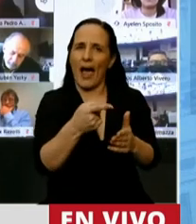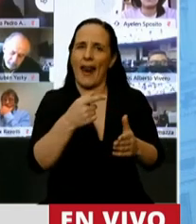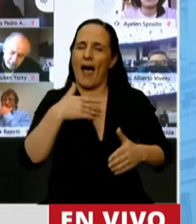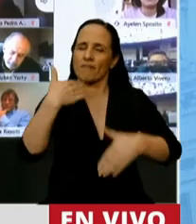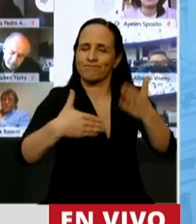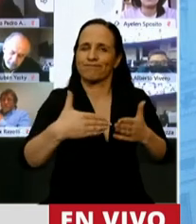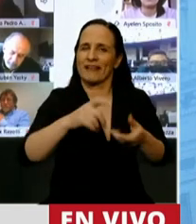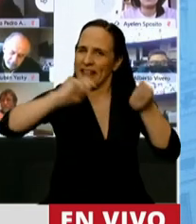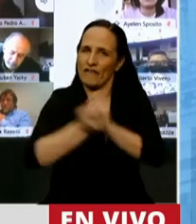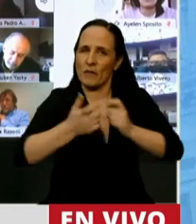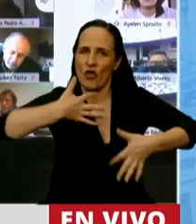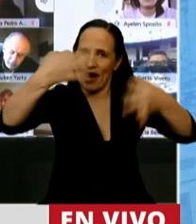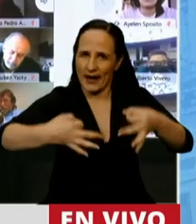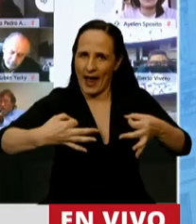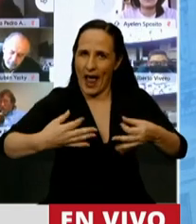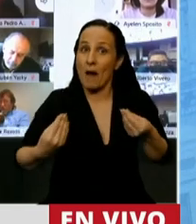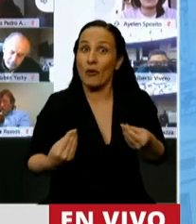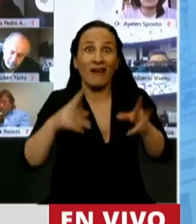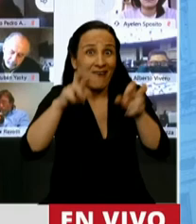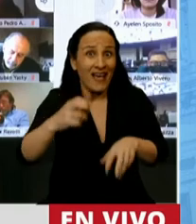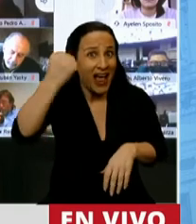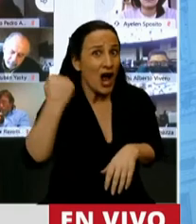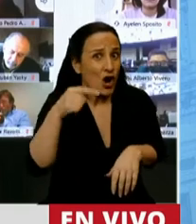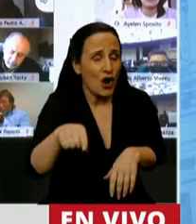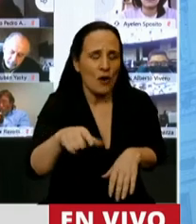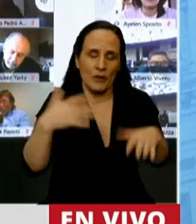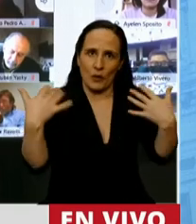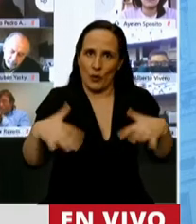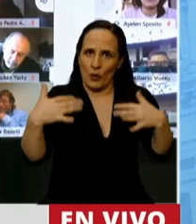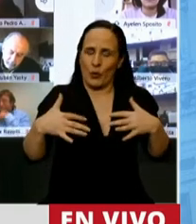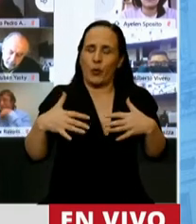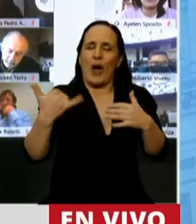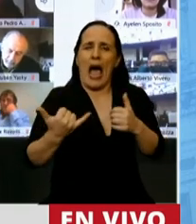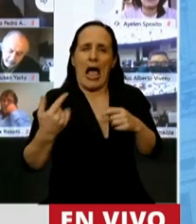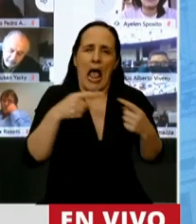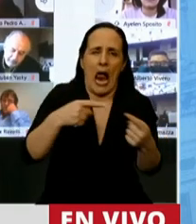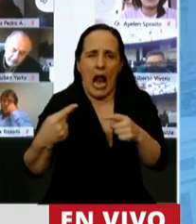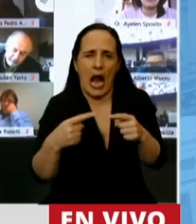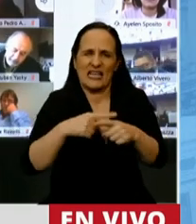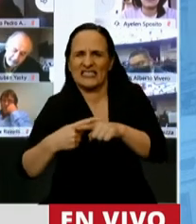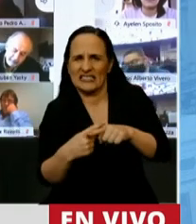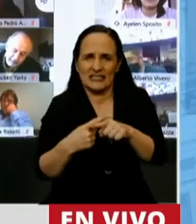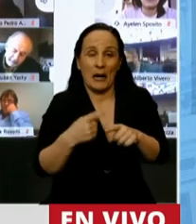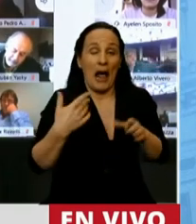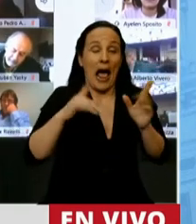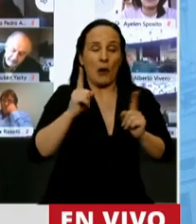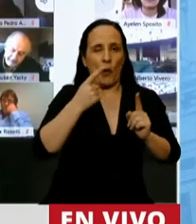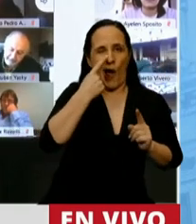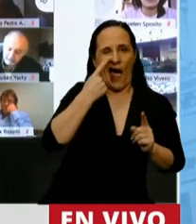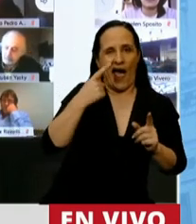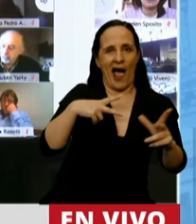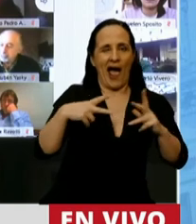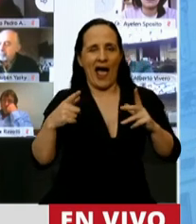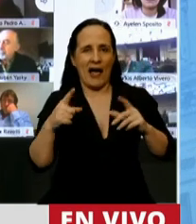transformaciones reales. Porque el terreno económico es un escenario de permanente disputa donde se dirimen intereses algunos